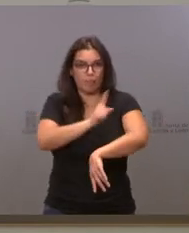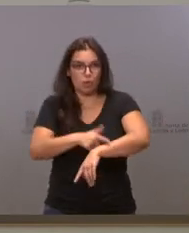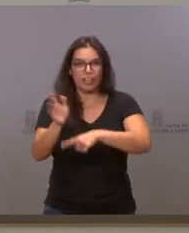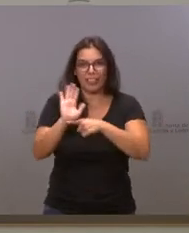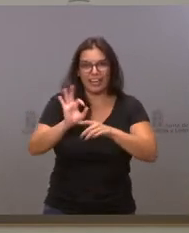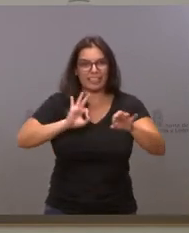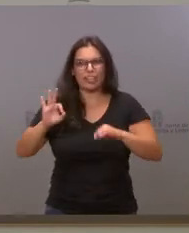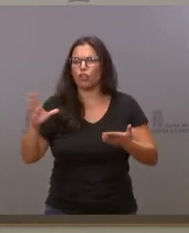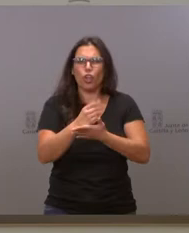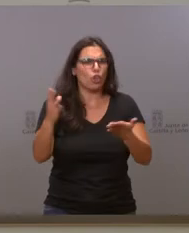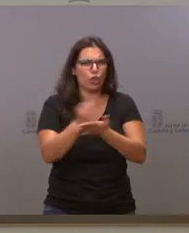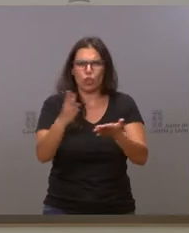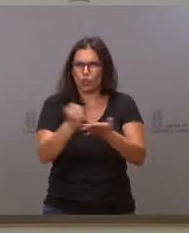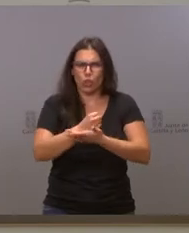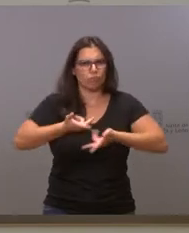teatros… Todos los locales.